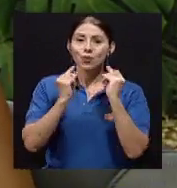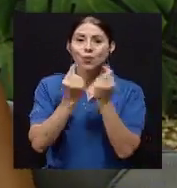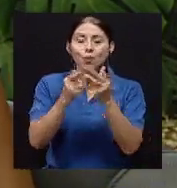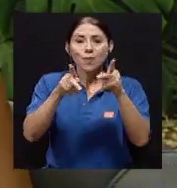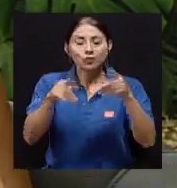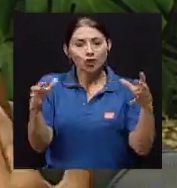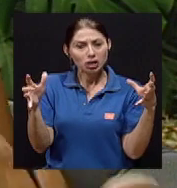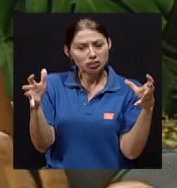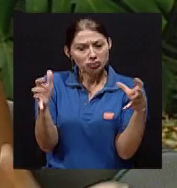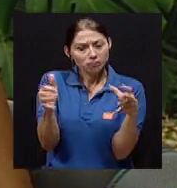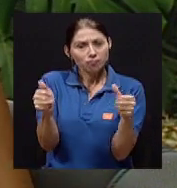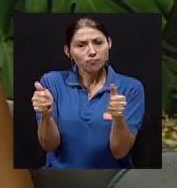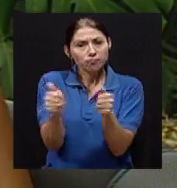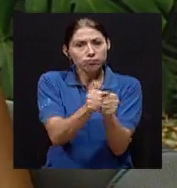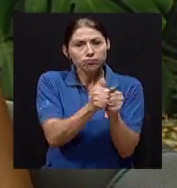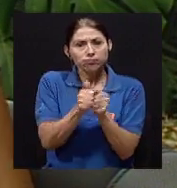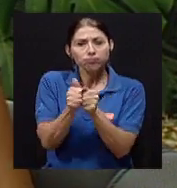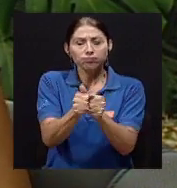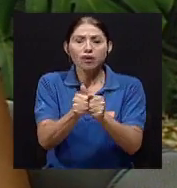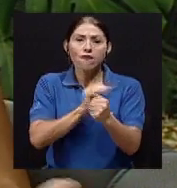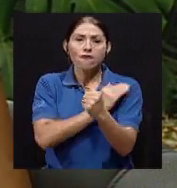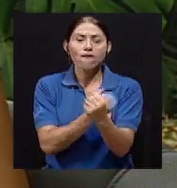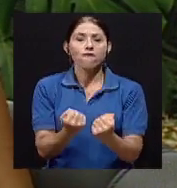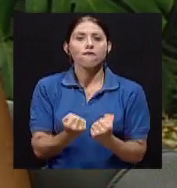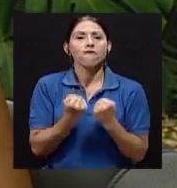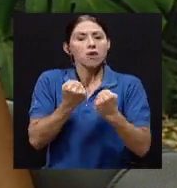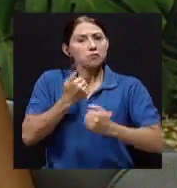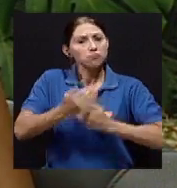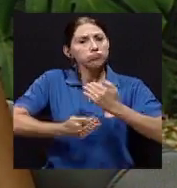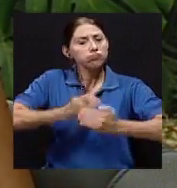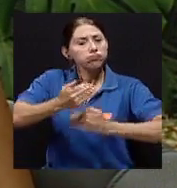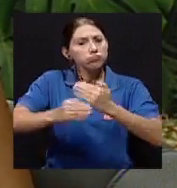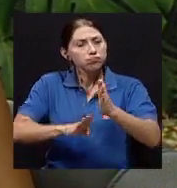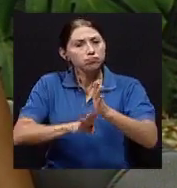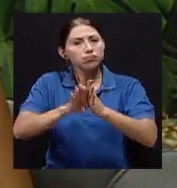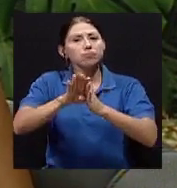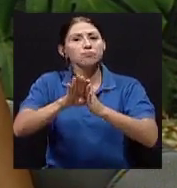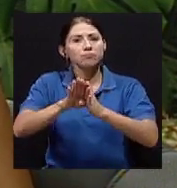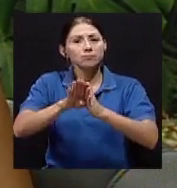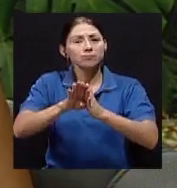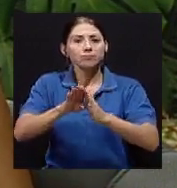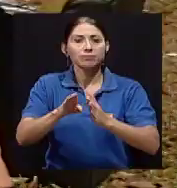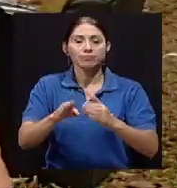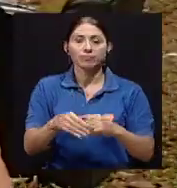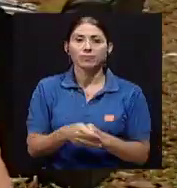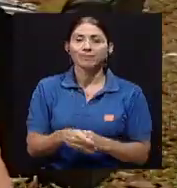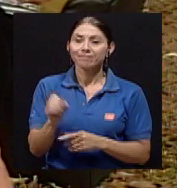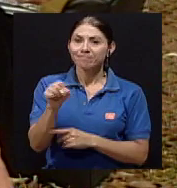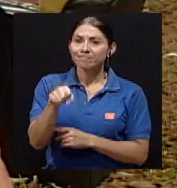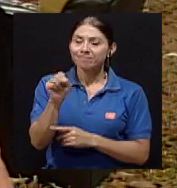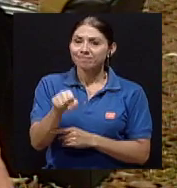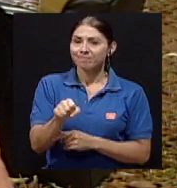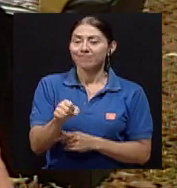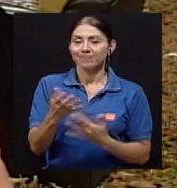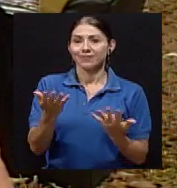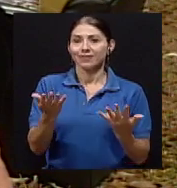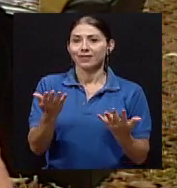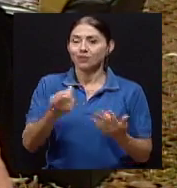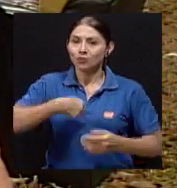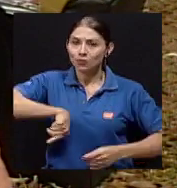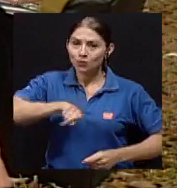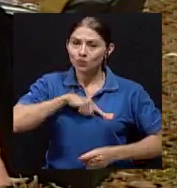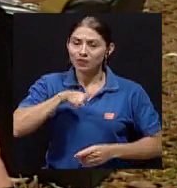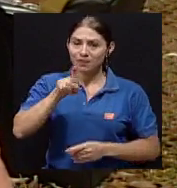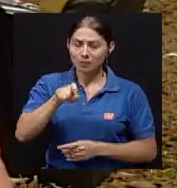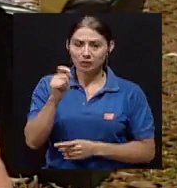une da muchas fuerzas para seguir adelante y para poder cumplir Claro, y es que quizás cada vez más tenemos que